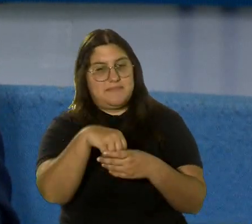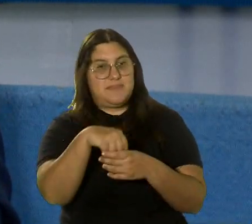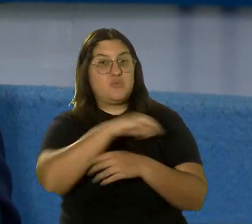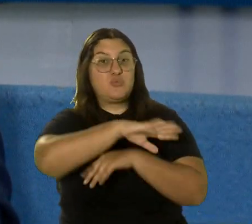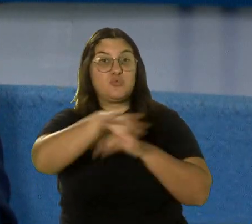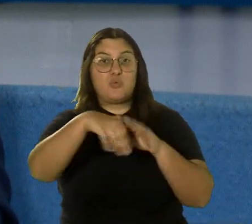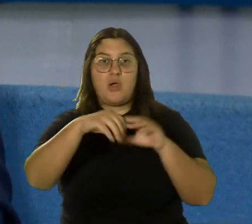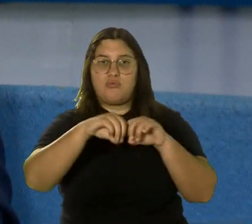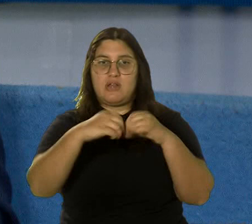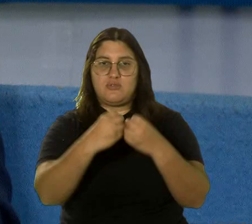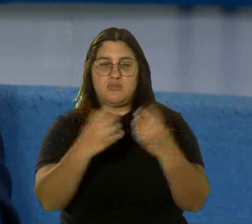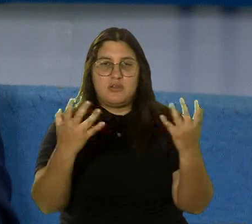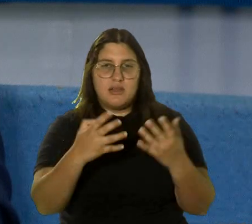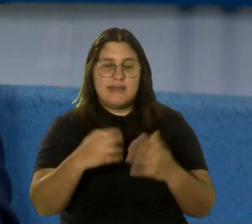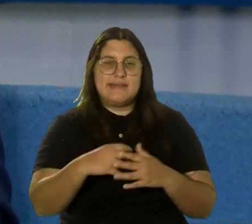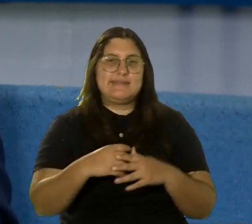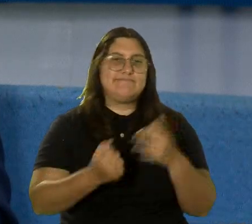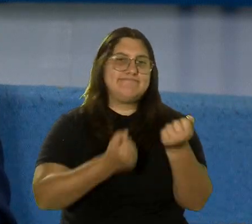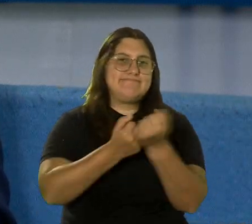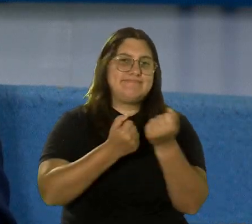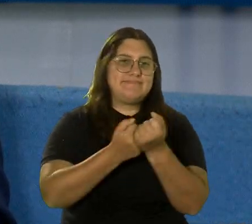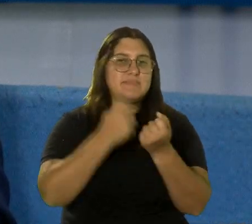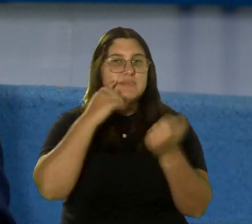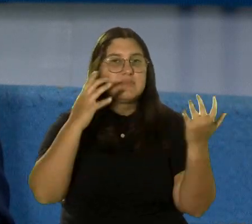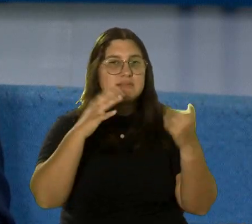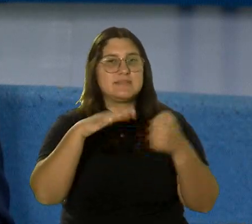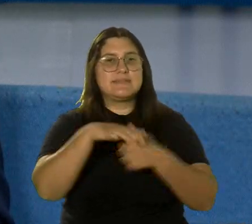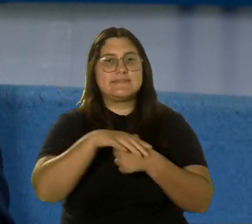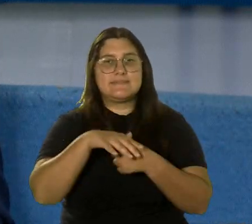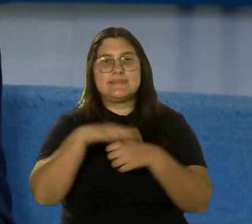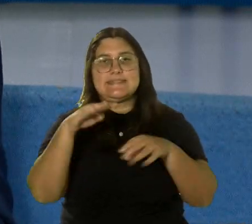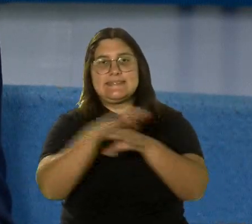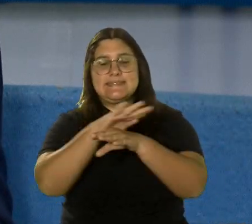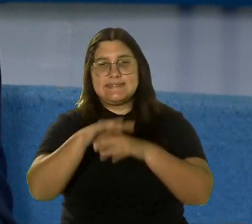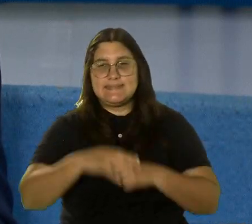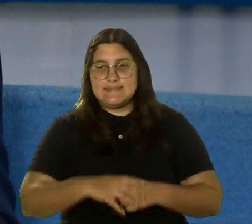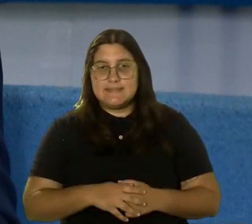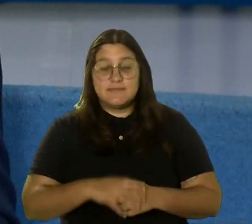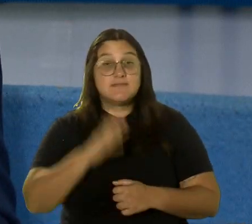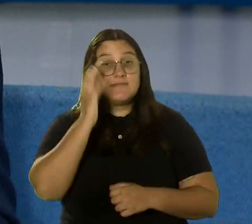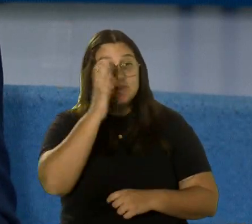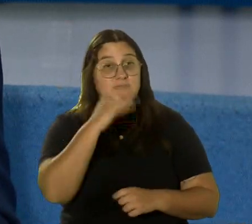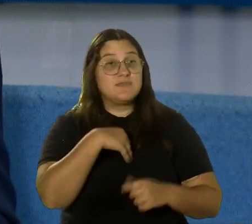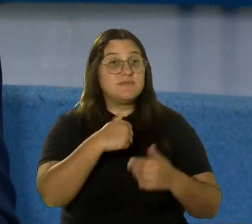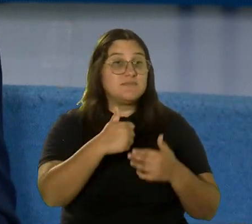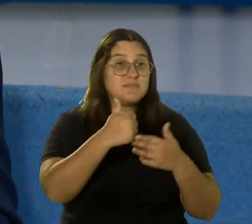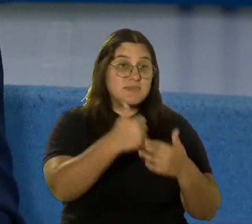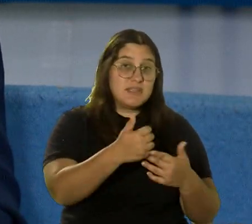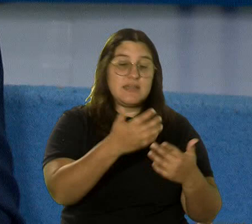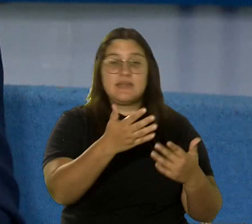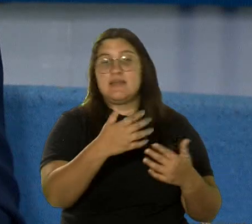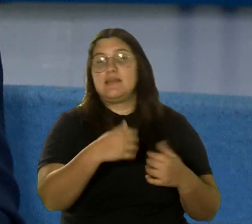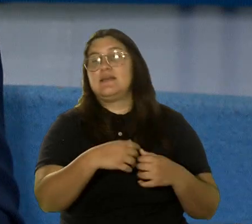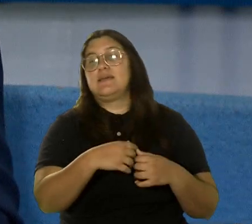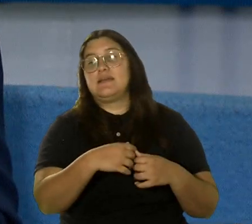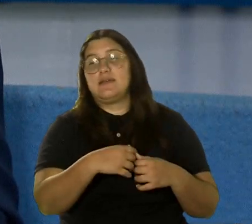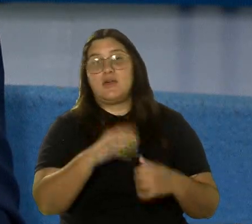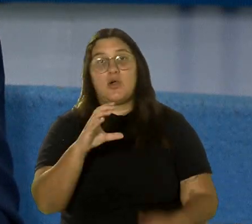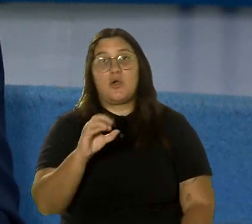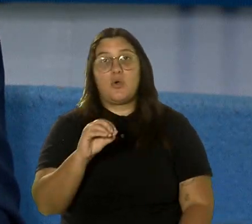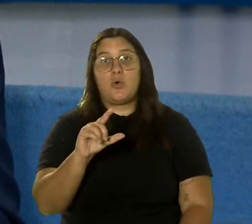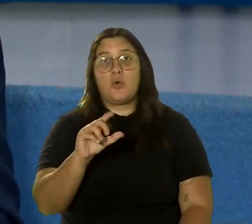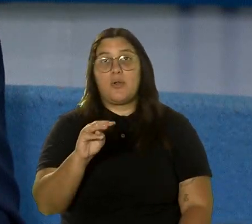organización que brinda apoyo al ecosistema empresarial. Nos van a estar acompañando Fideicomiso de Ciencia y Tecnología, Colmena 66,